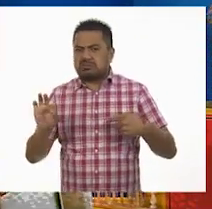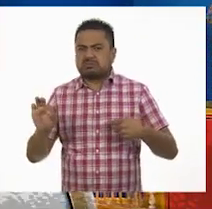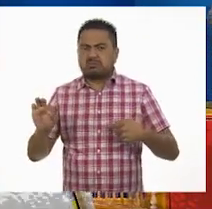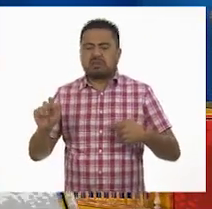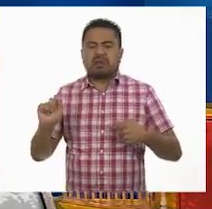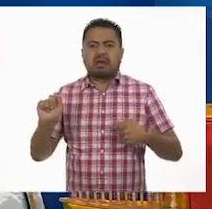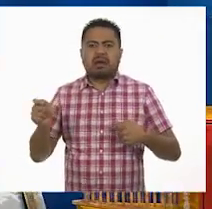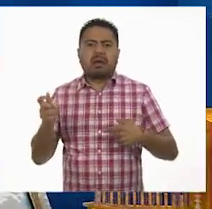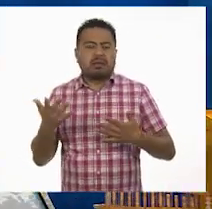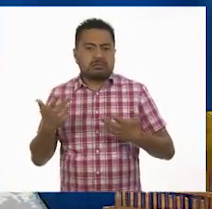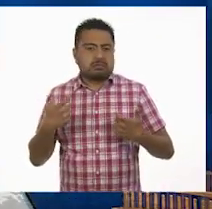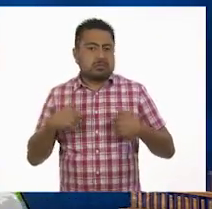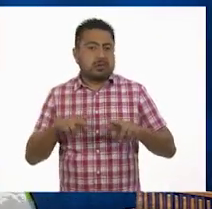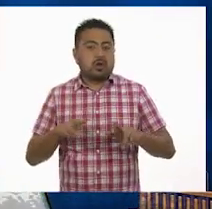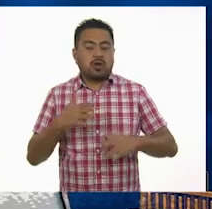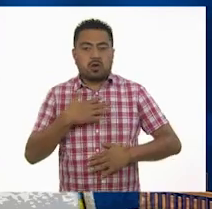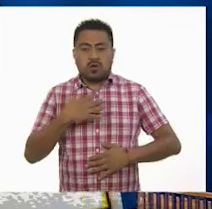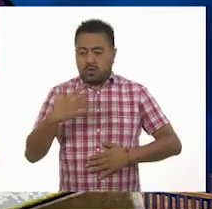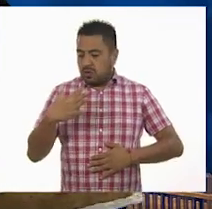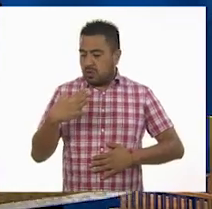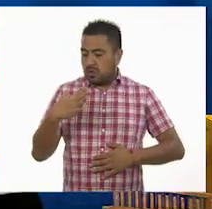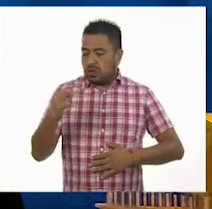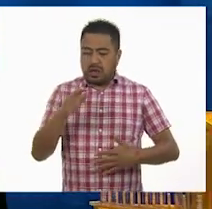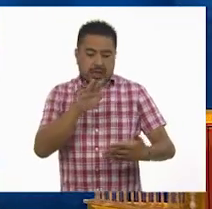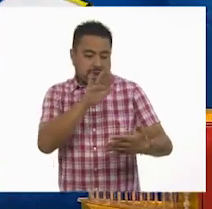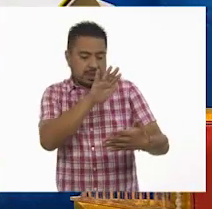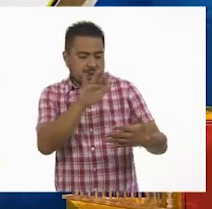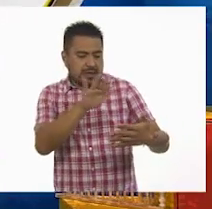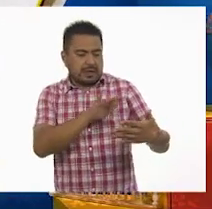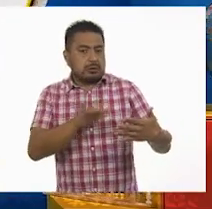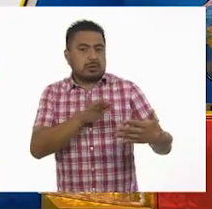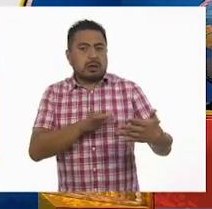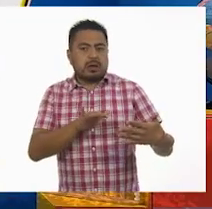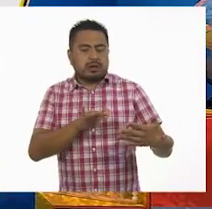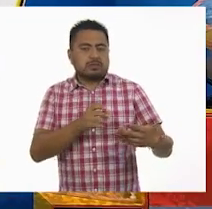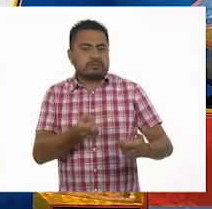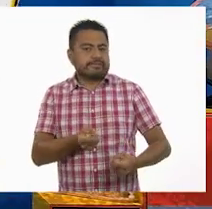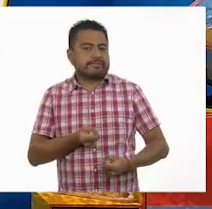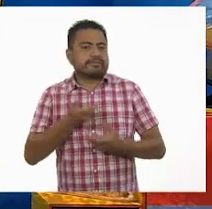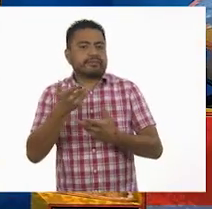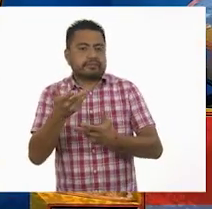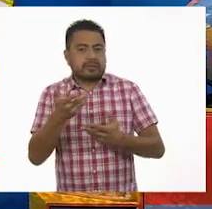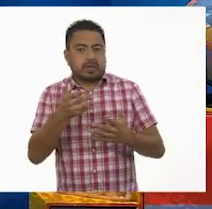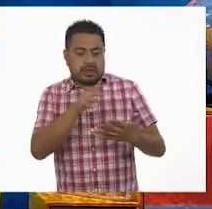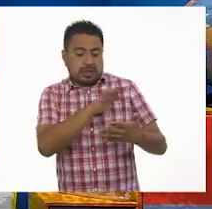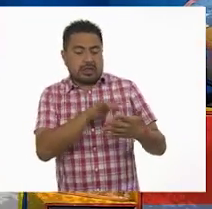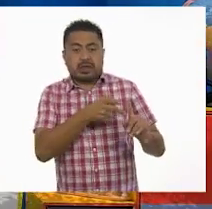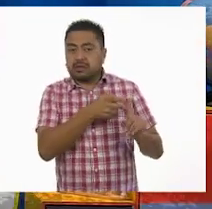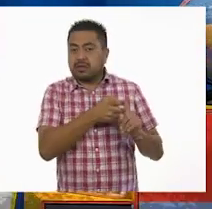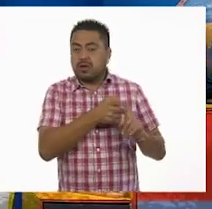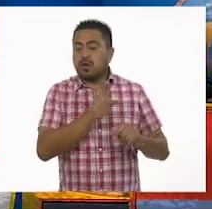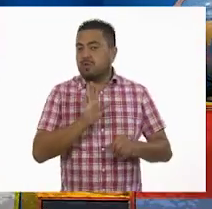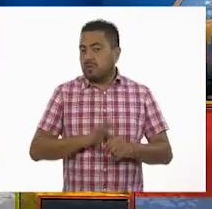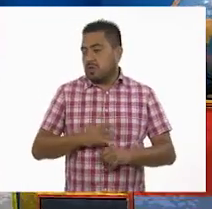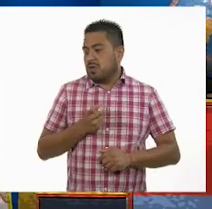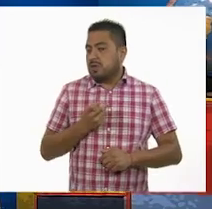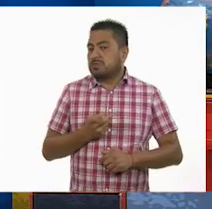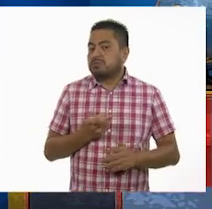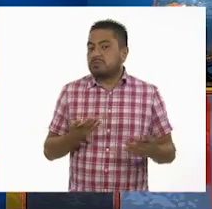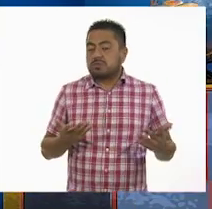Represento una opción de lectura interpretativa. Por tanto,